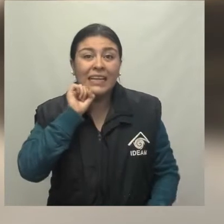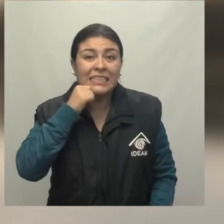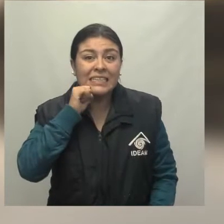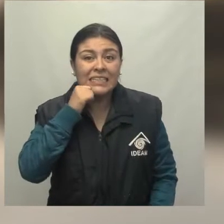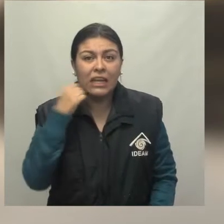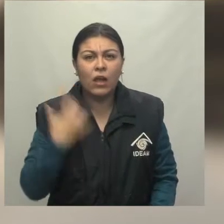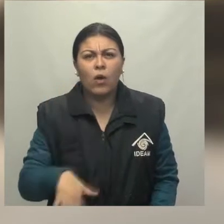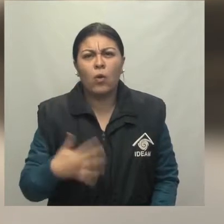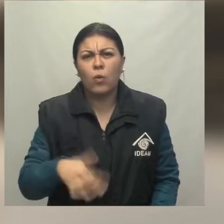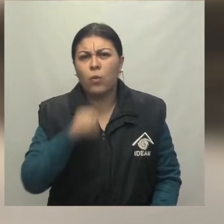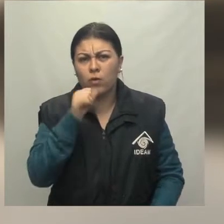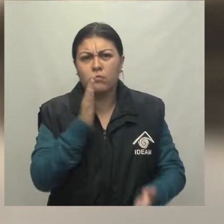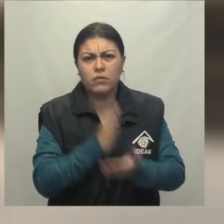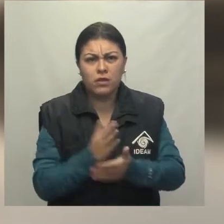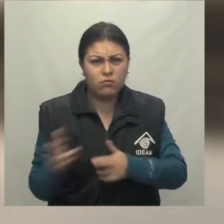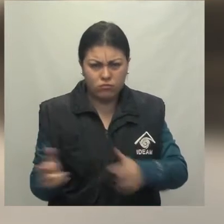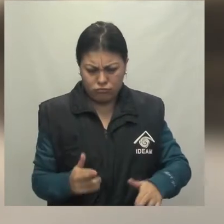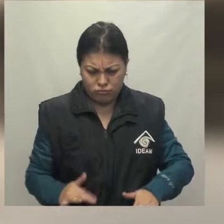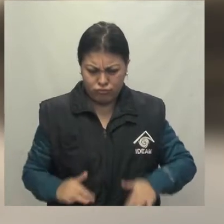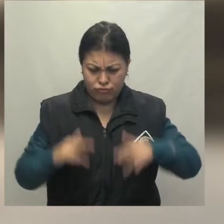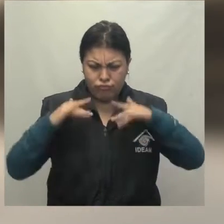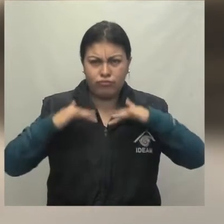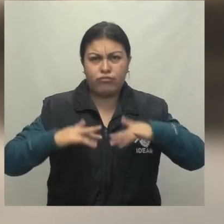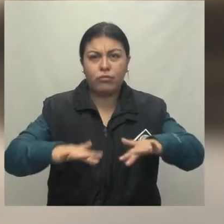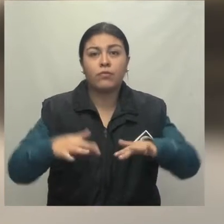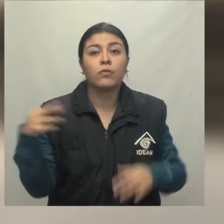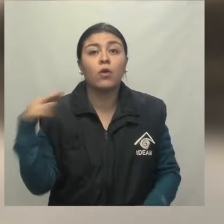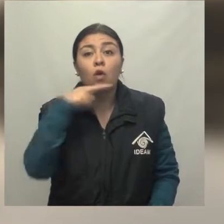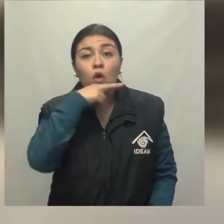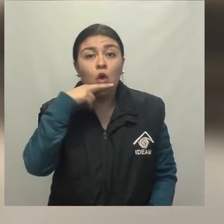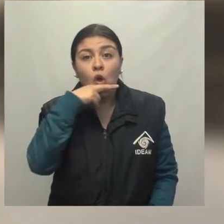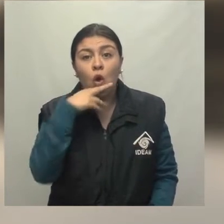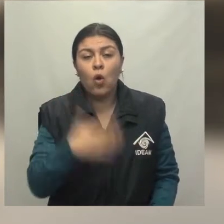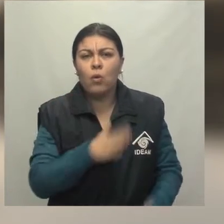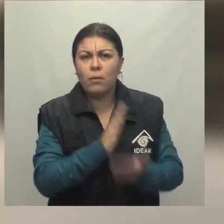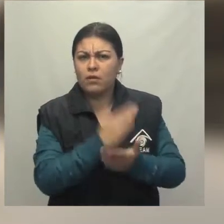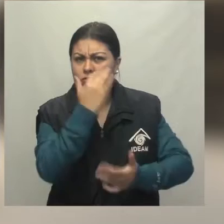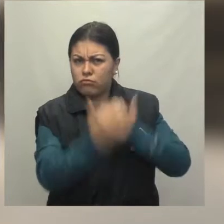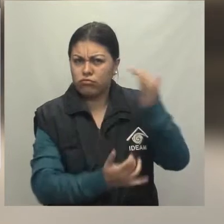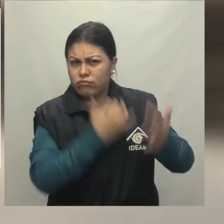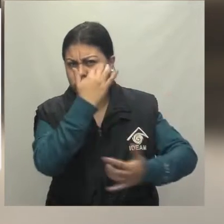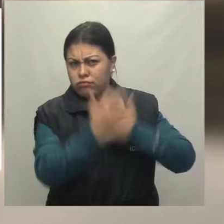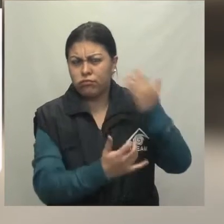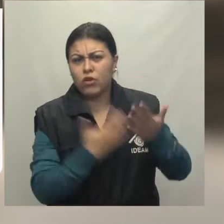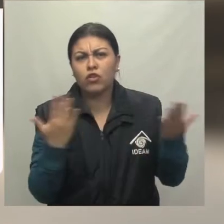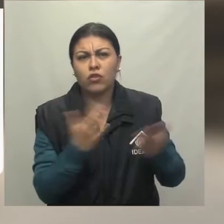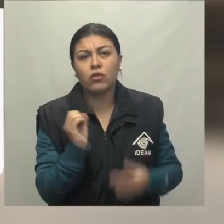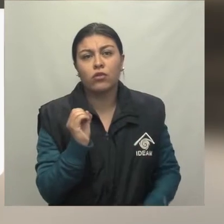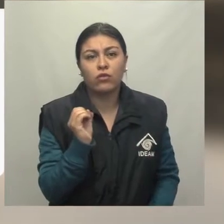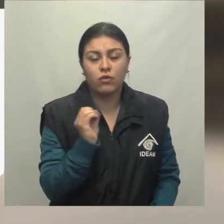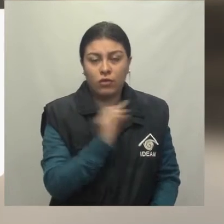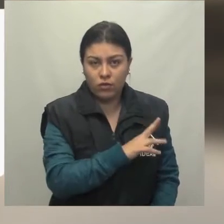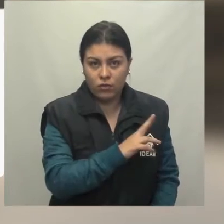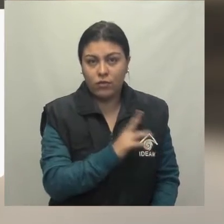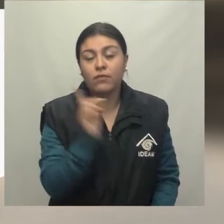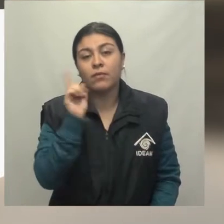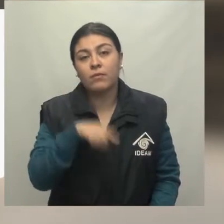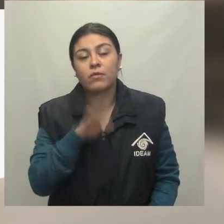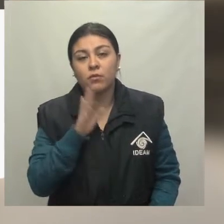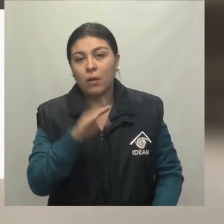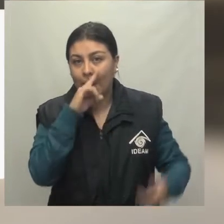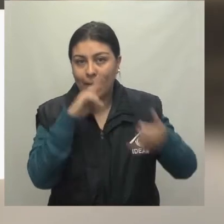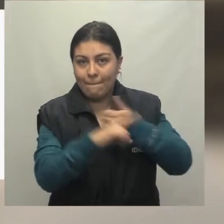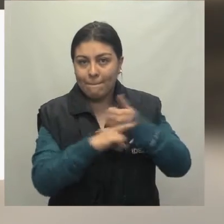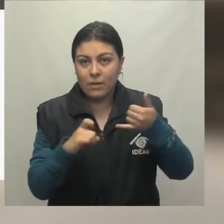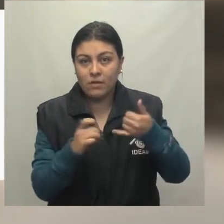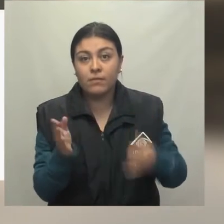crecientes súbitas en el río Mira Alerta roja por alta posibilidad de incendios forestales en la Orinoquía y la Amazonía Alerta naranja por